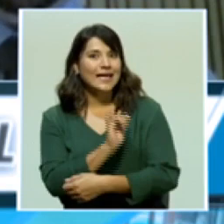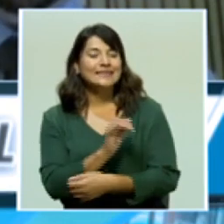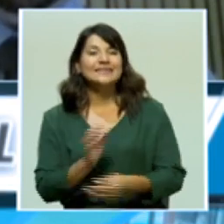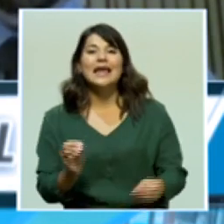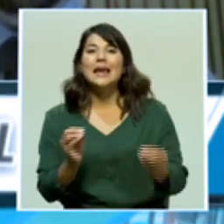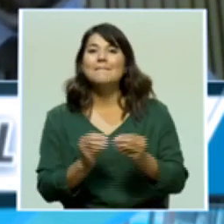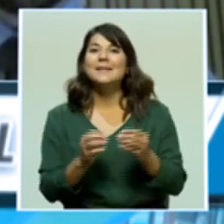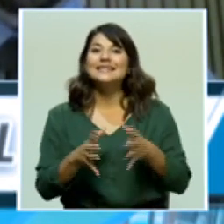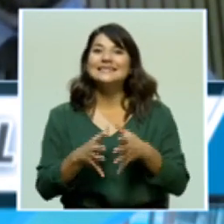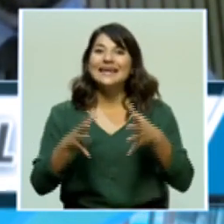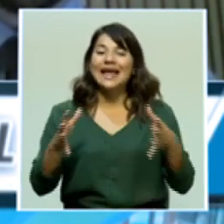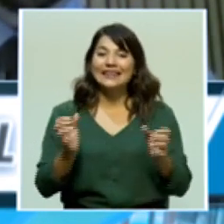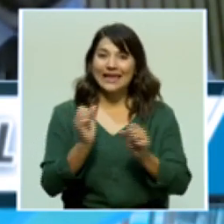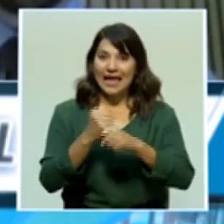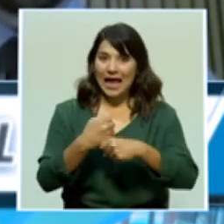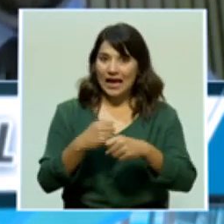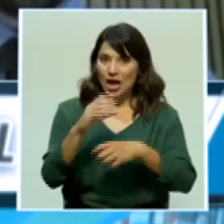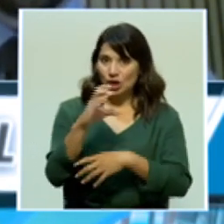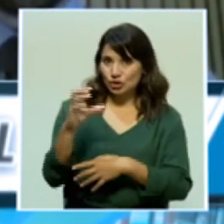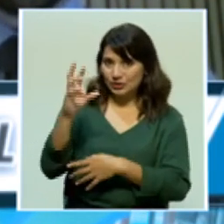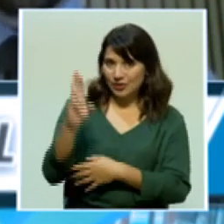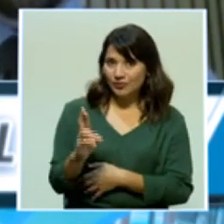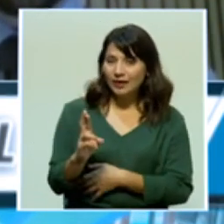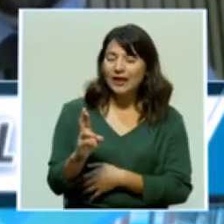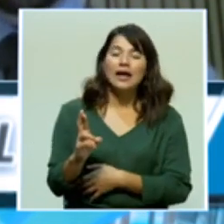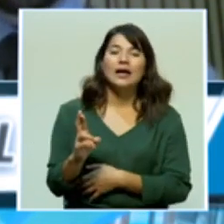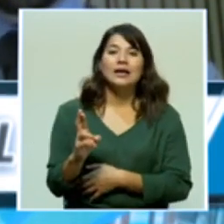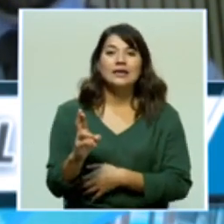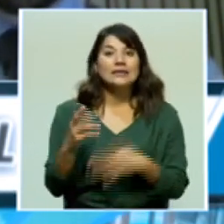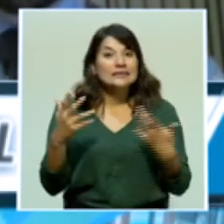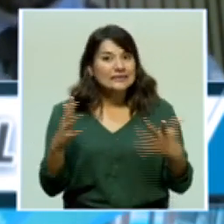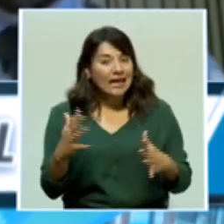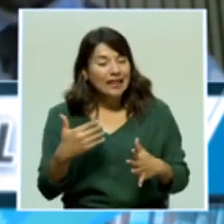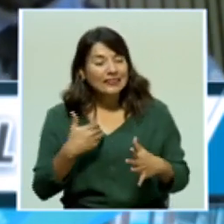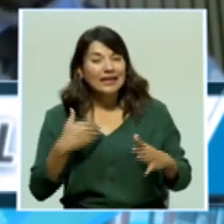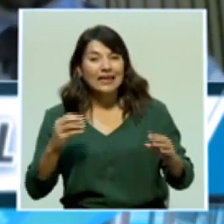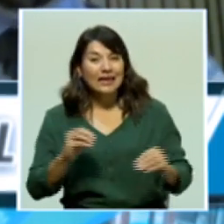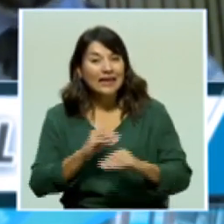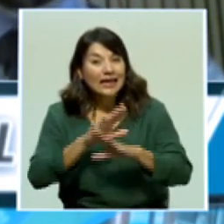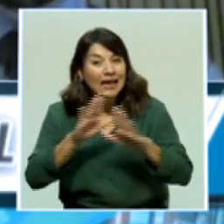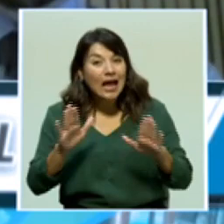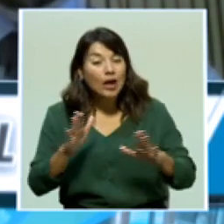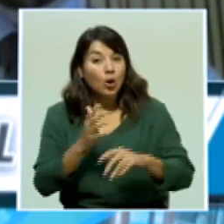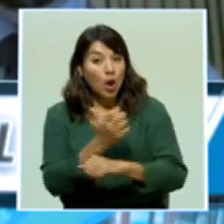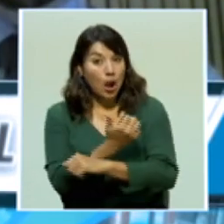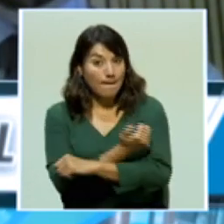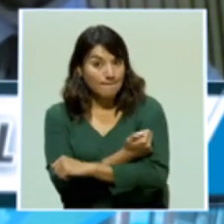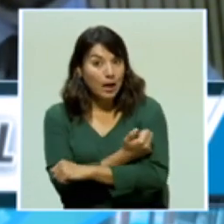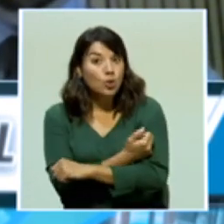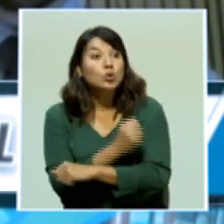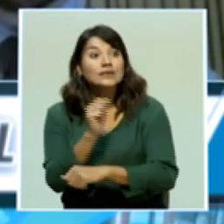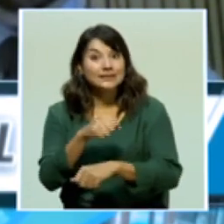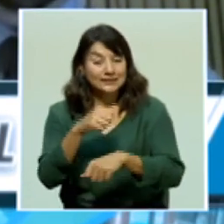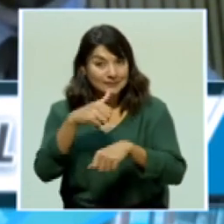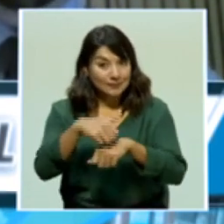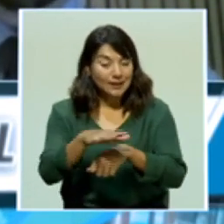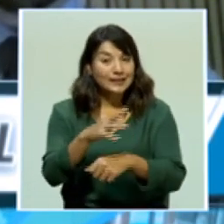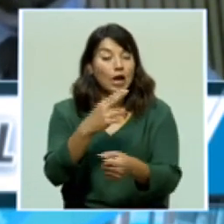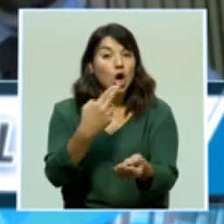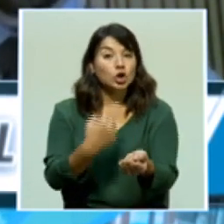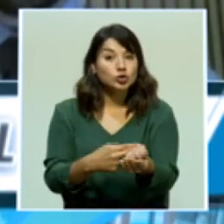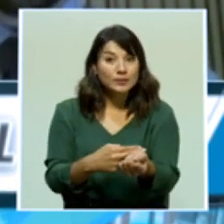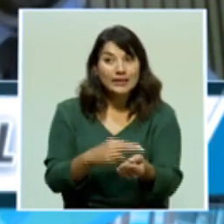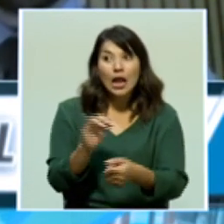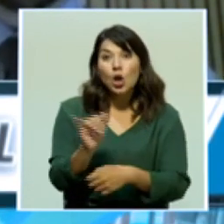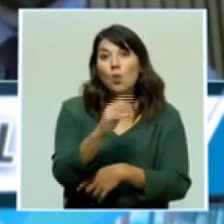haga el país en su historia. Está claro ya, las vacunas van a ir a los hospitales en Punta